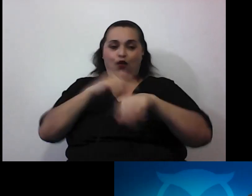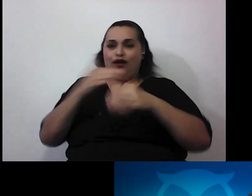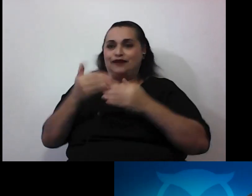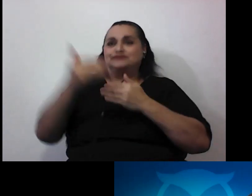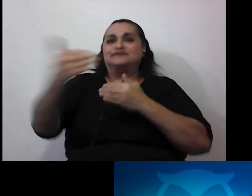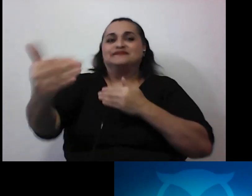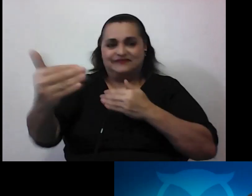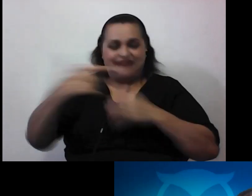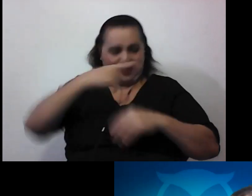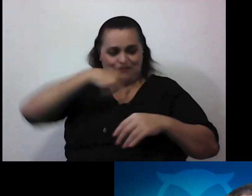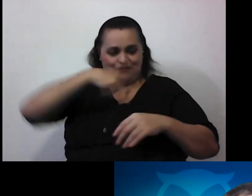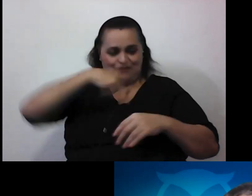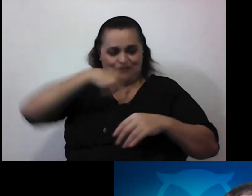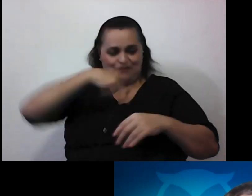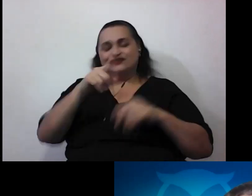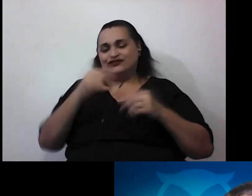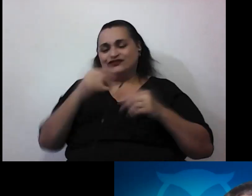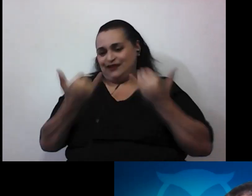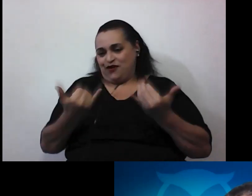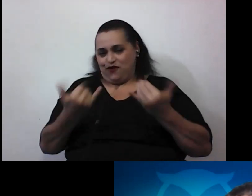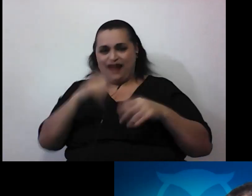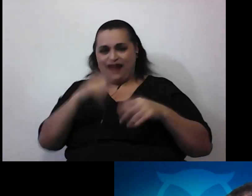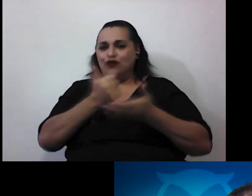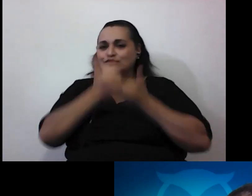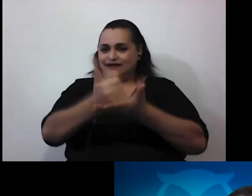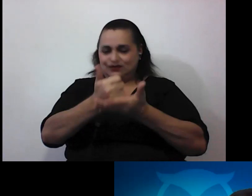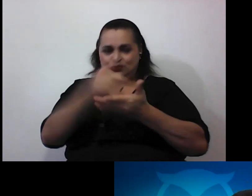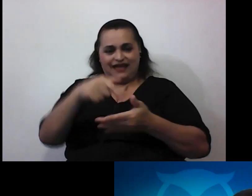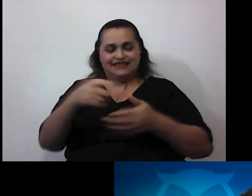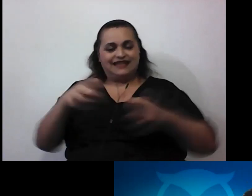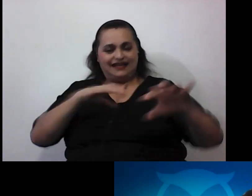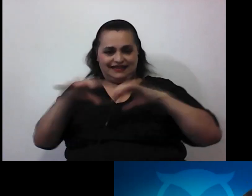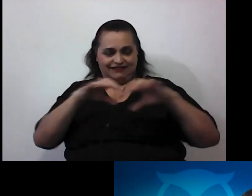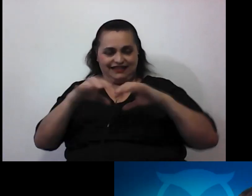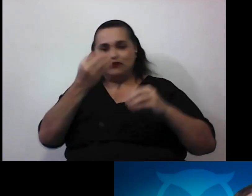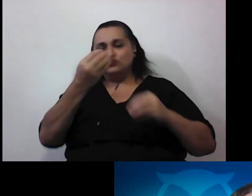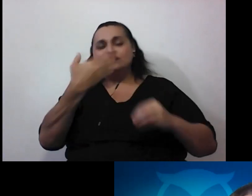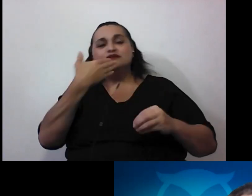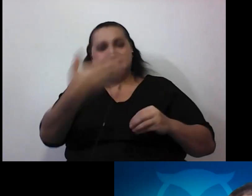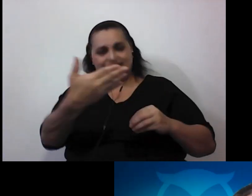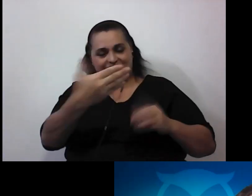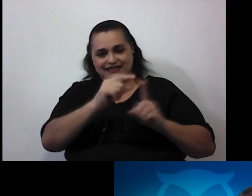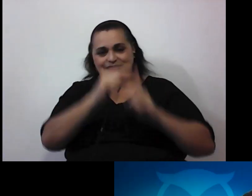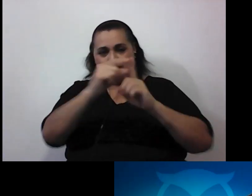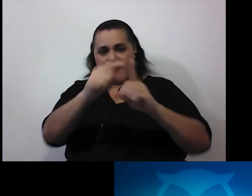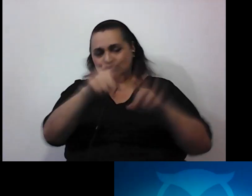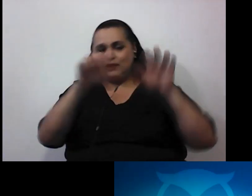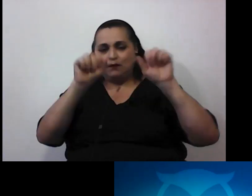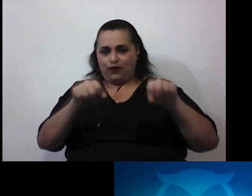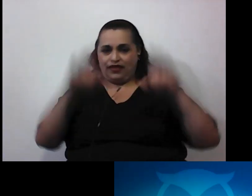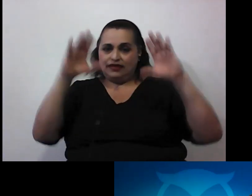a nosotros y aún así nos está colaborando en esta actividad don Leonardo muchas gracias le damos la palabra también para que pueda despedirse